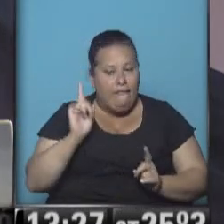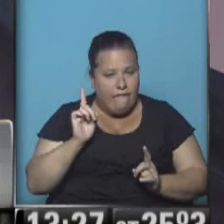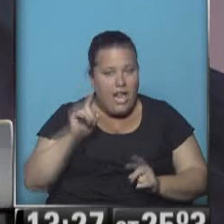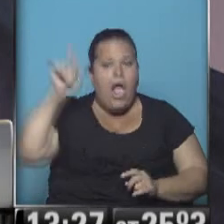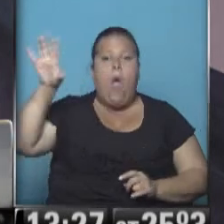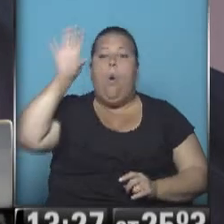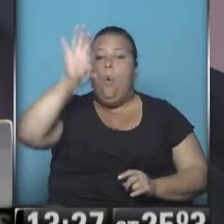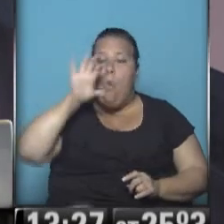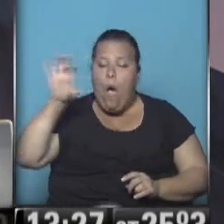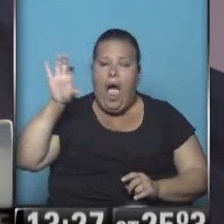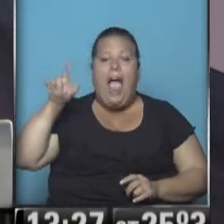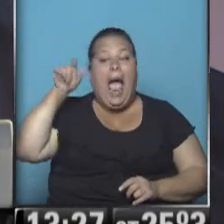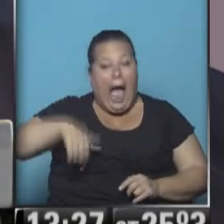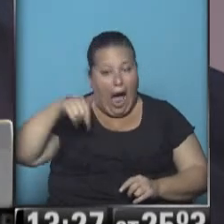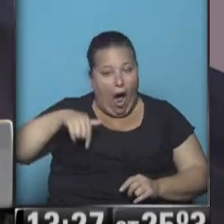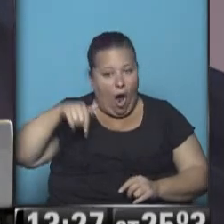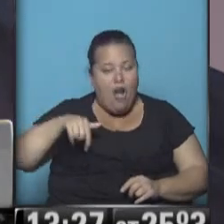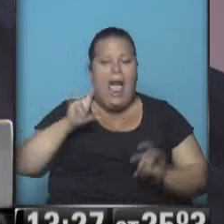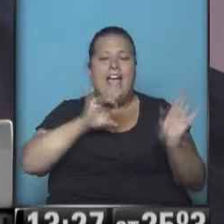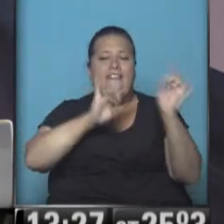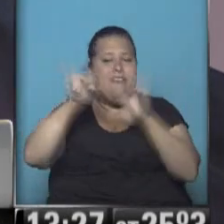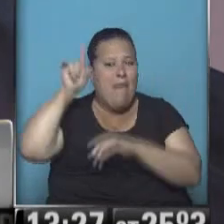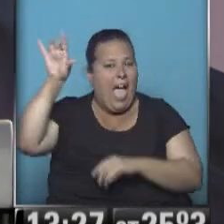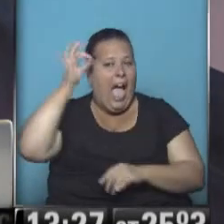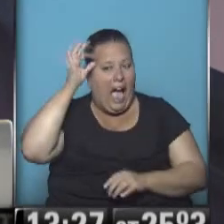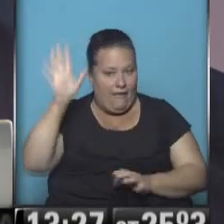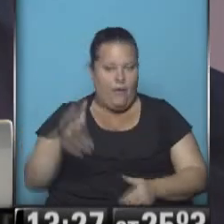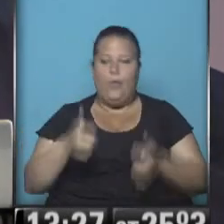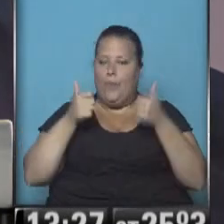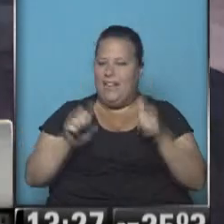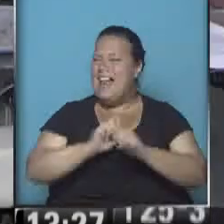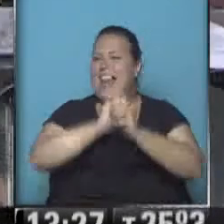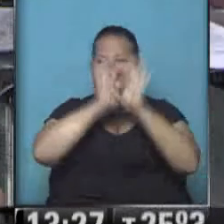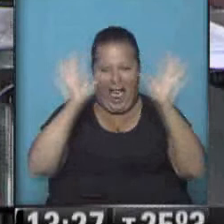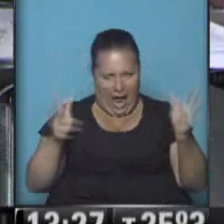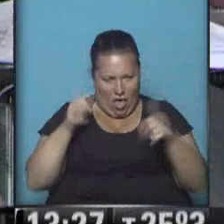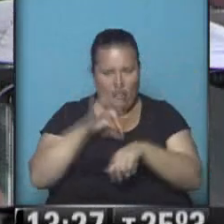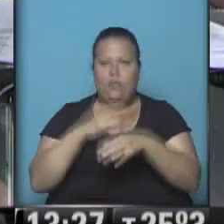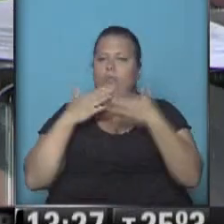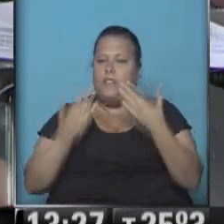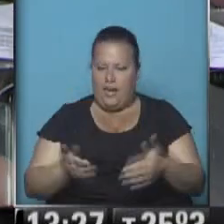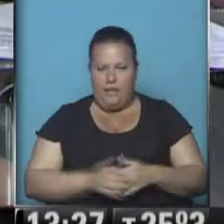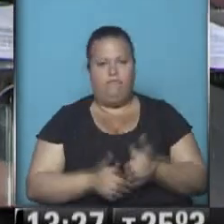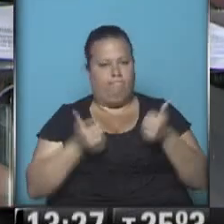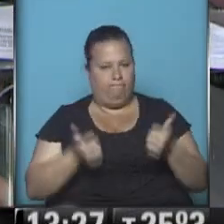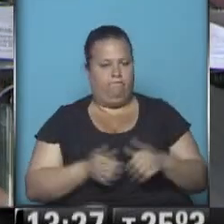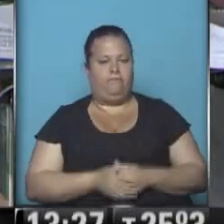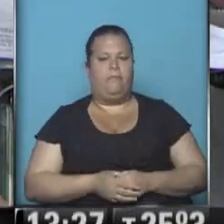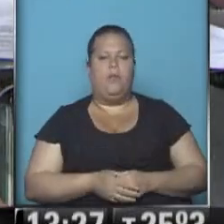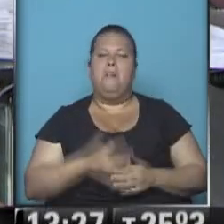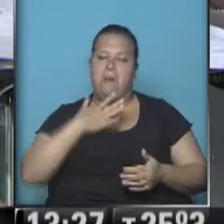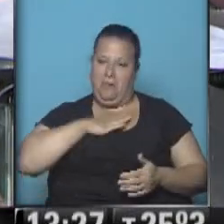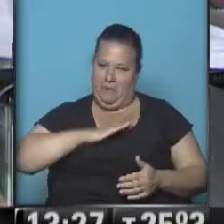lugares donde hay en estos momentos epidemia de esta enfermedad. Buenísimo, clarísimo. Doctor, muchas gracias. ustedes. Muy